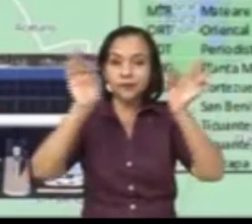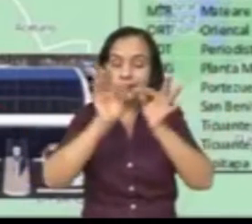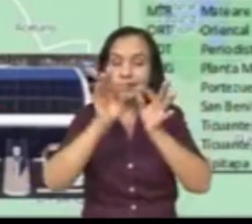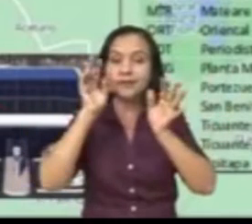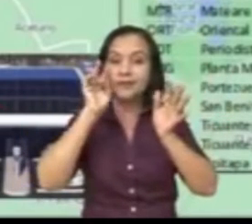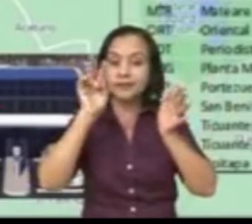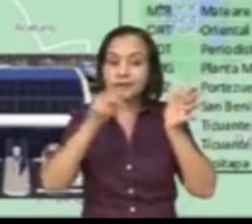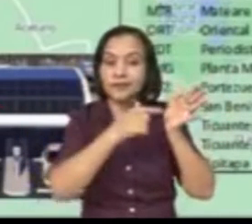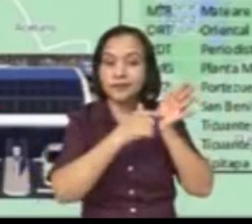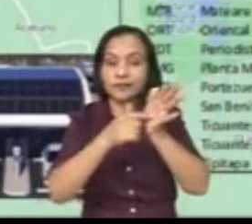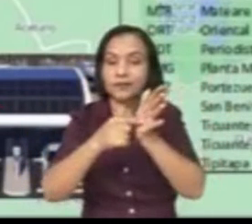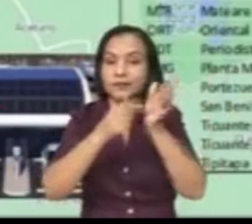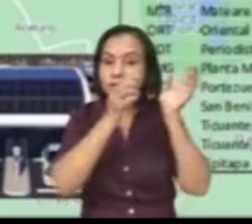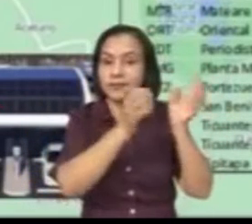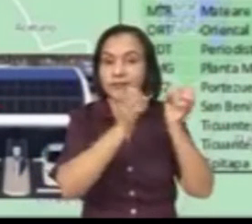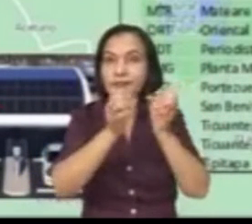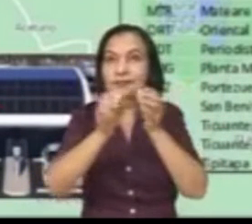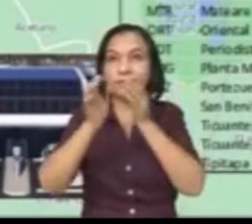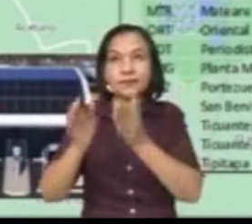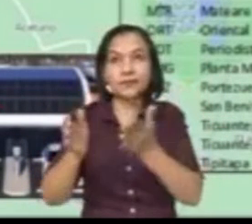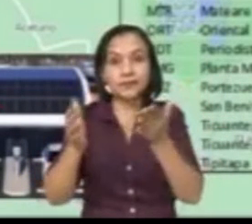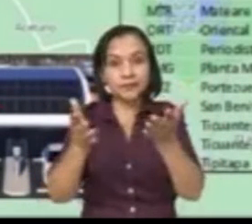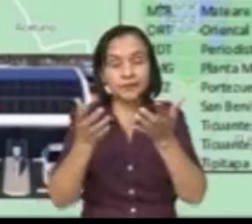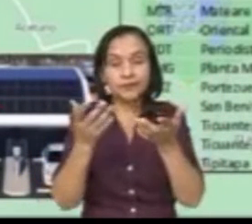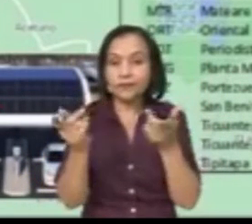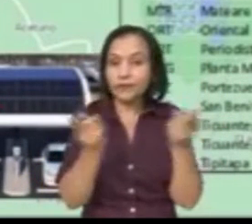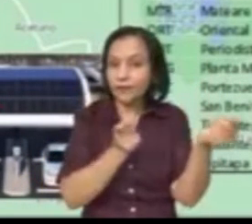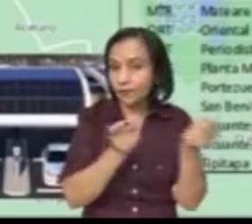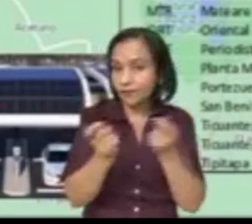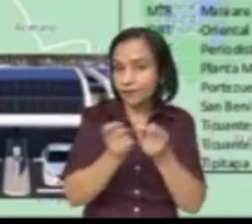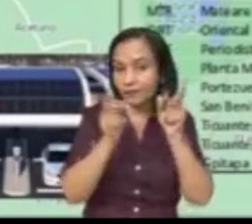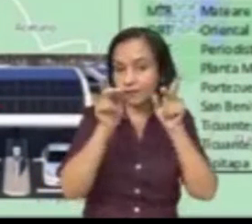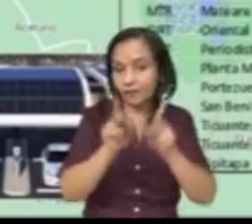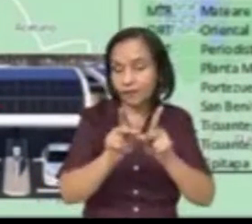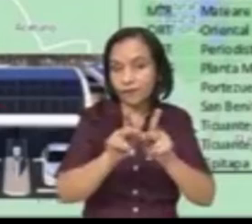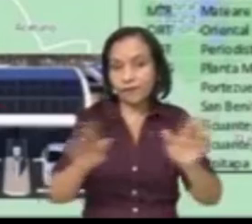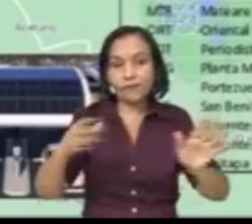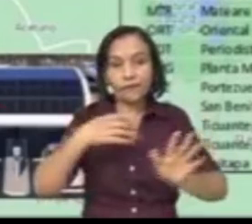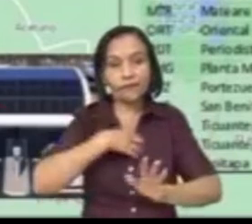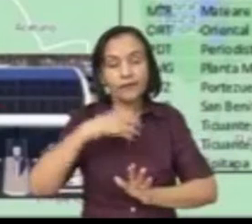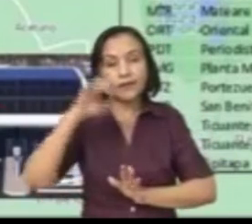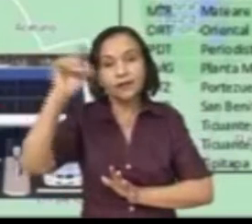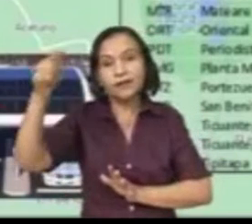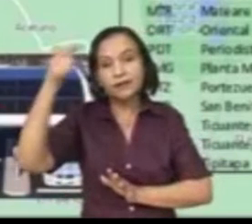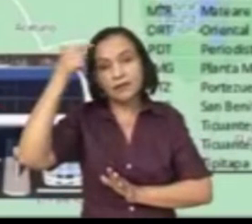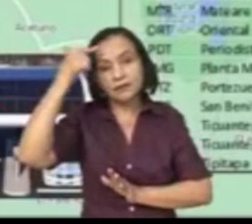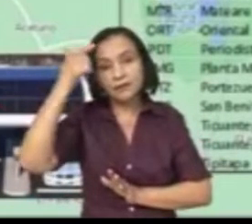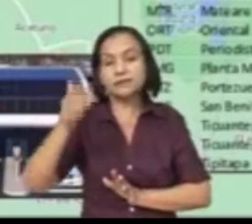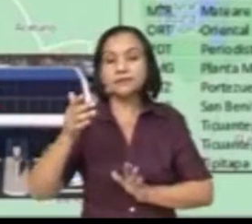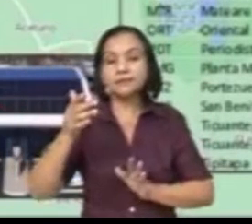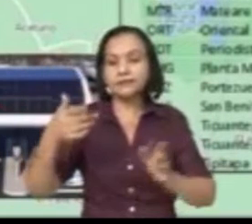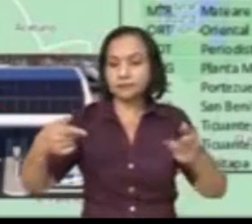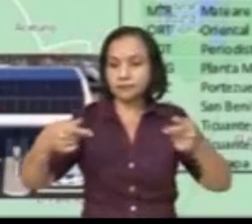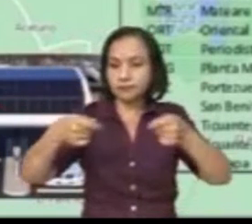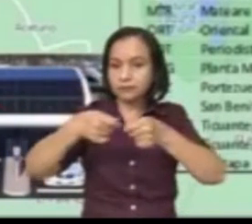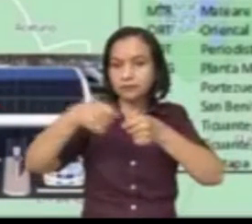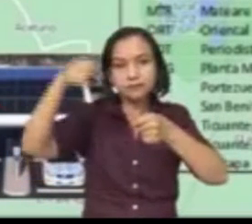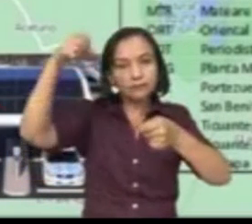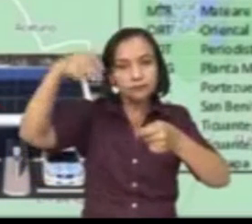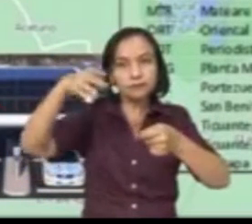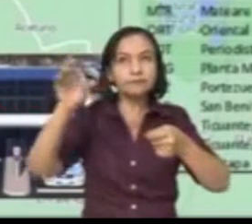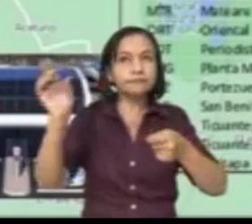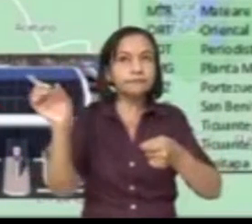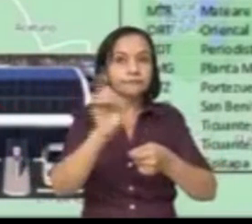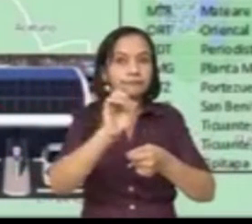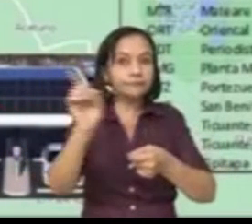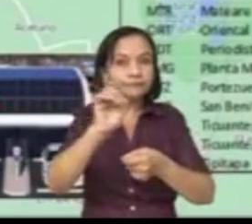refleja la forma ordenada de administrar, de planificar de nuestro gobierno. Entonces, ese es nuestro sistema eléctrico. ¿Dónde